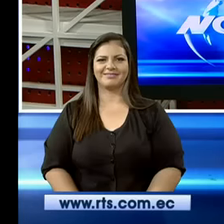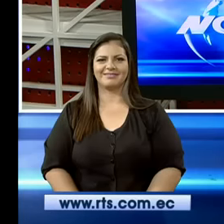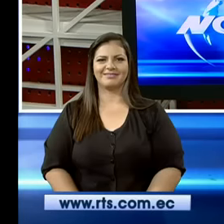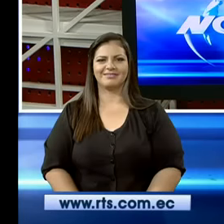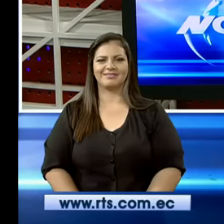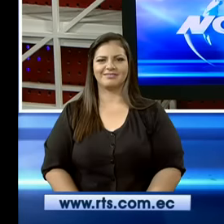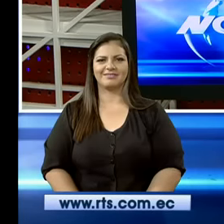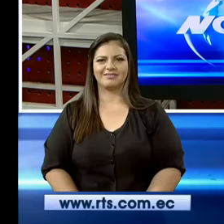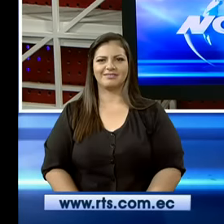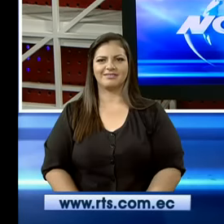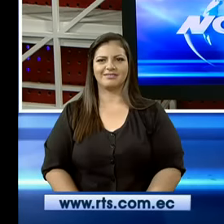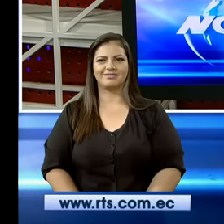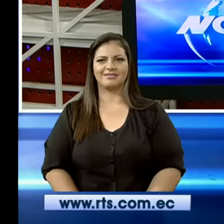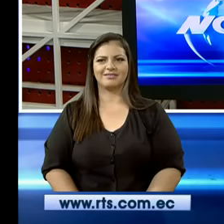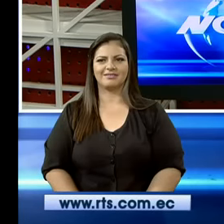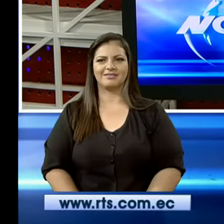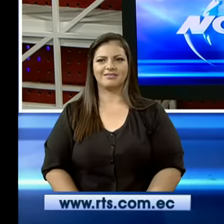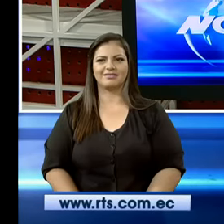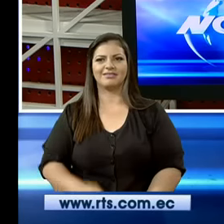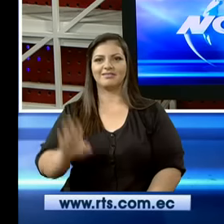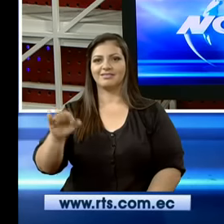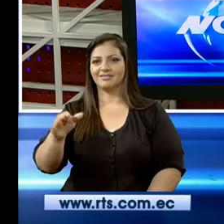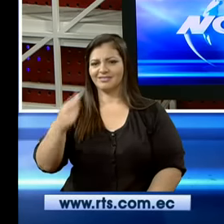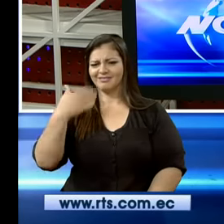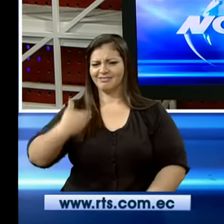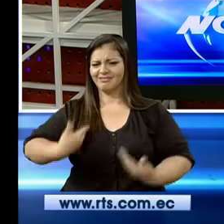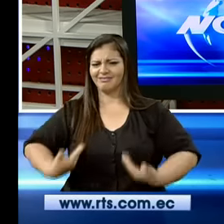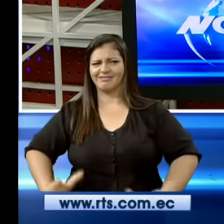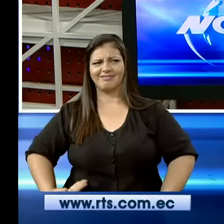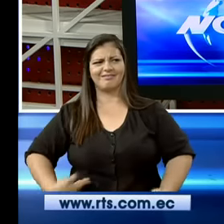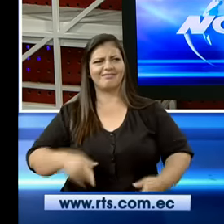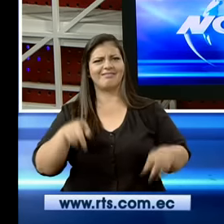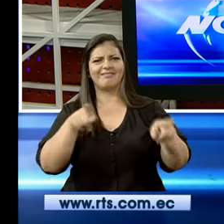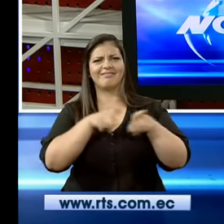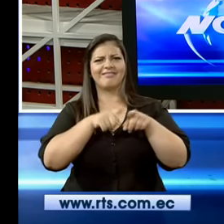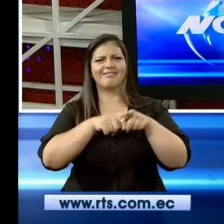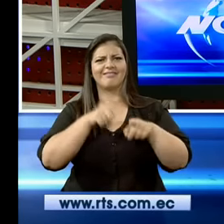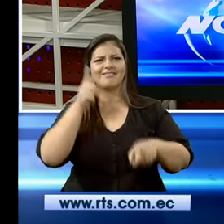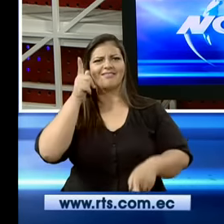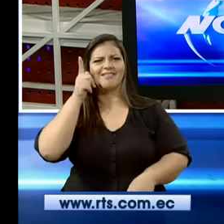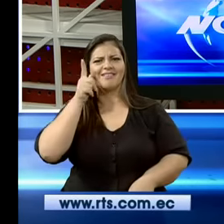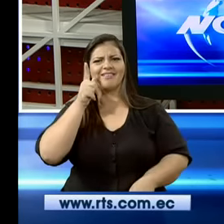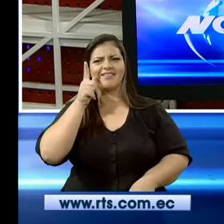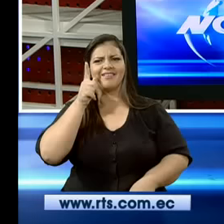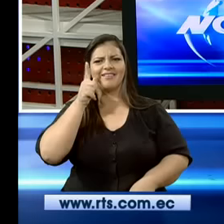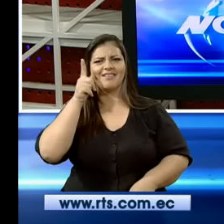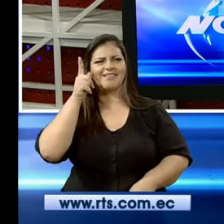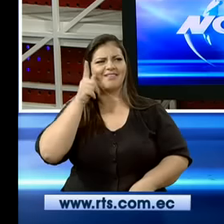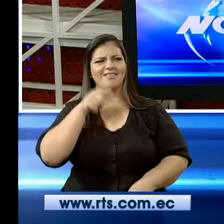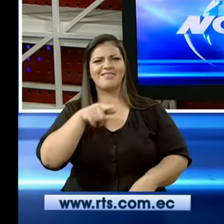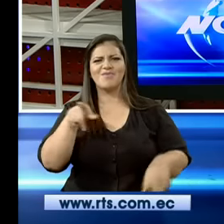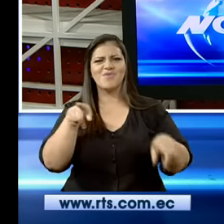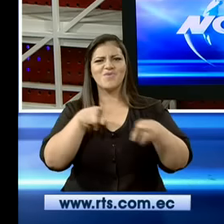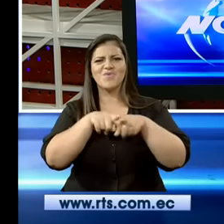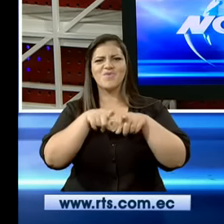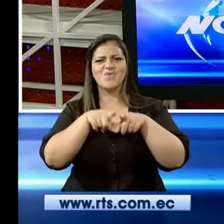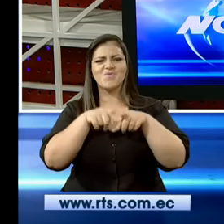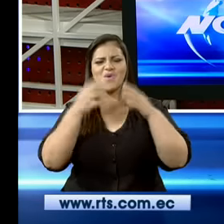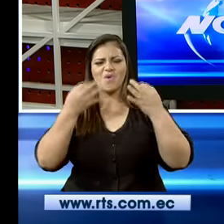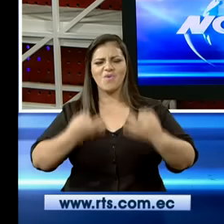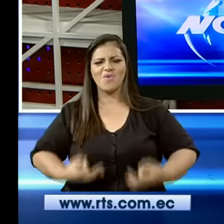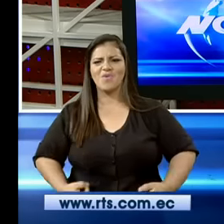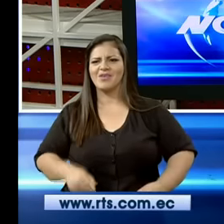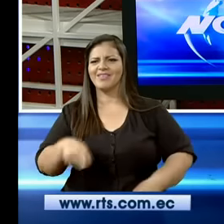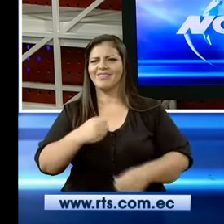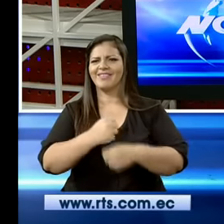Jorge. Ese es el uniforme del canal. ¿Usted tiene monitor para ver o no? Es que estamos vestidos